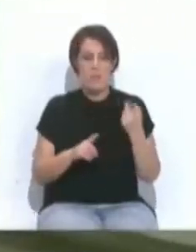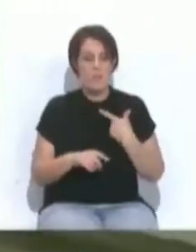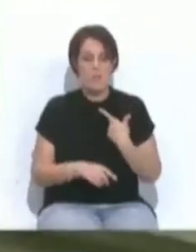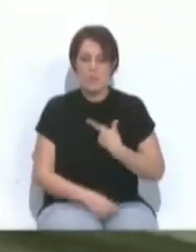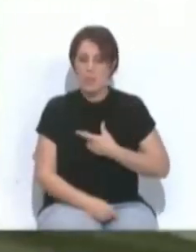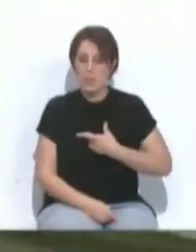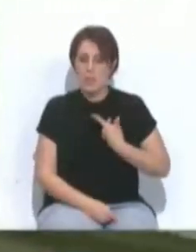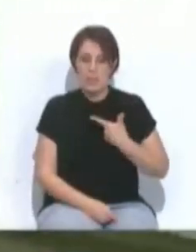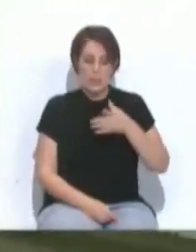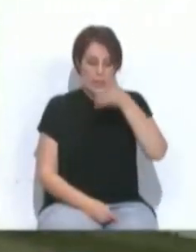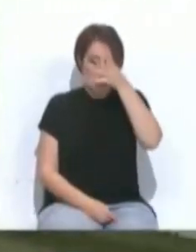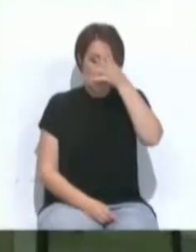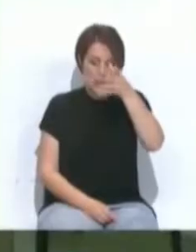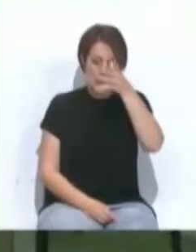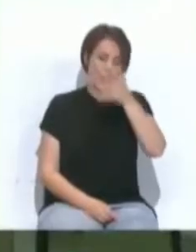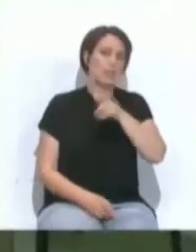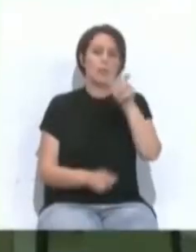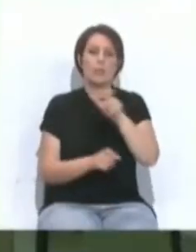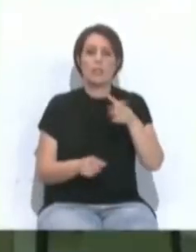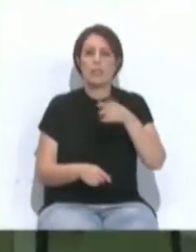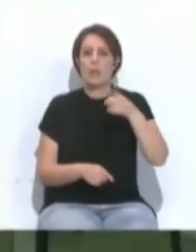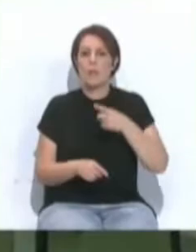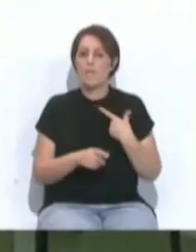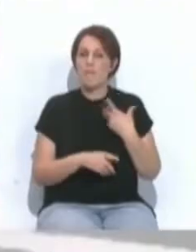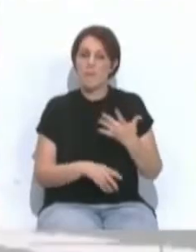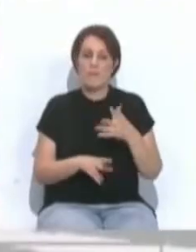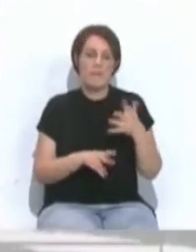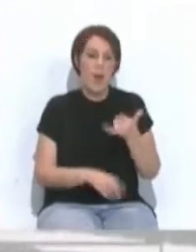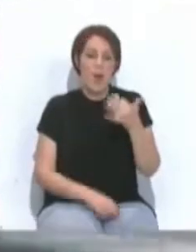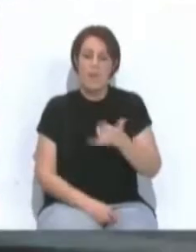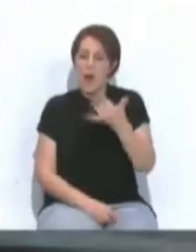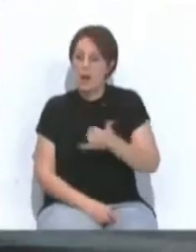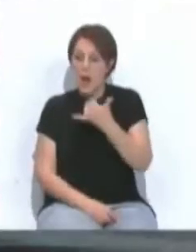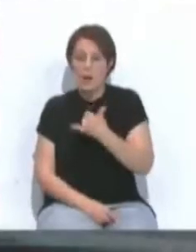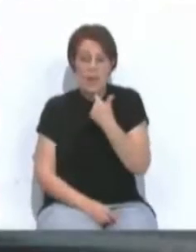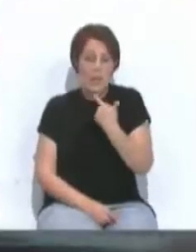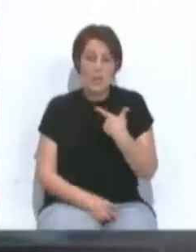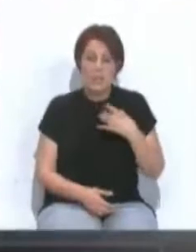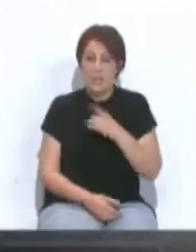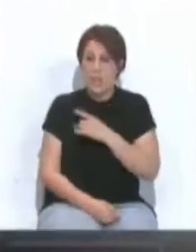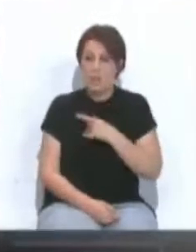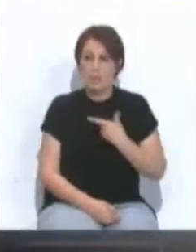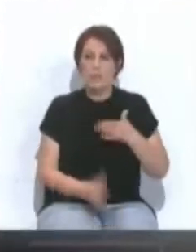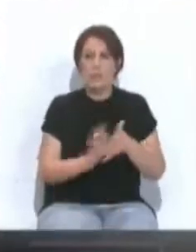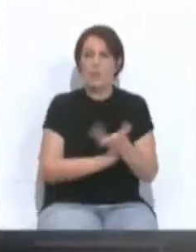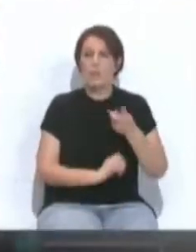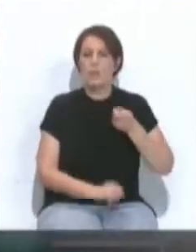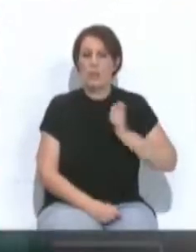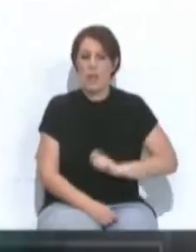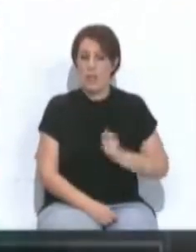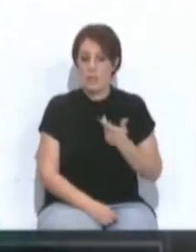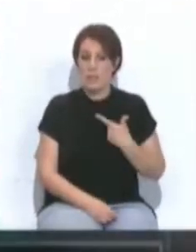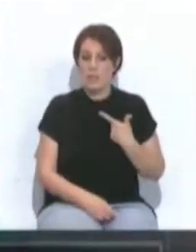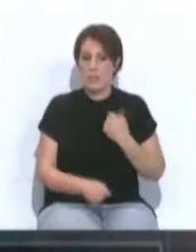considerable de la plantilla provocando a su vez nuevas bajas, según CSIF. Esto supone que los profesionales que permanecen